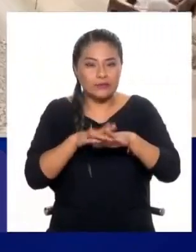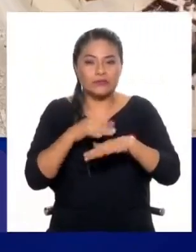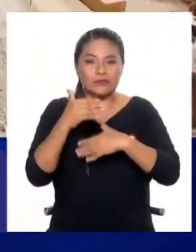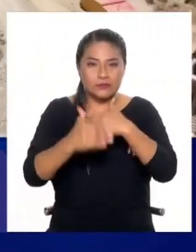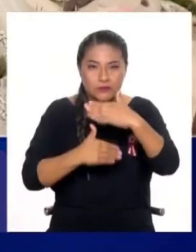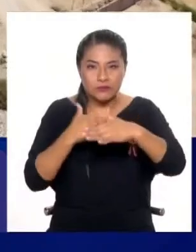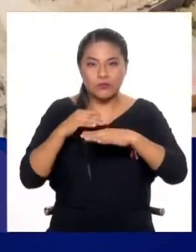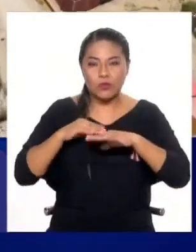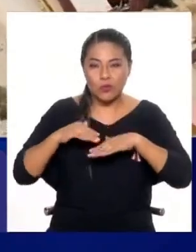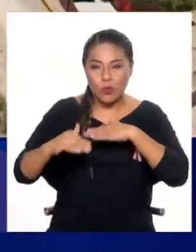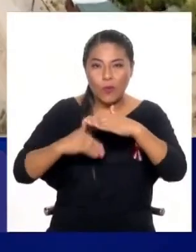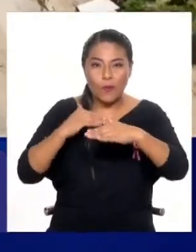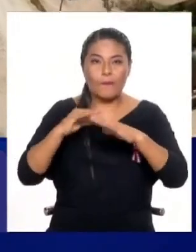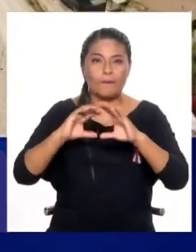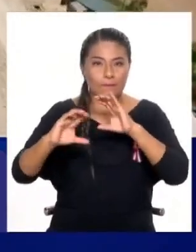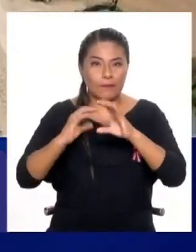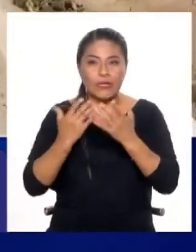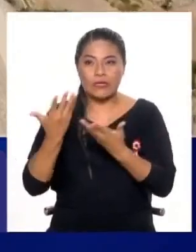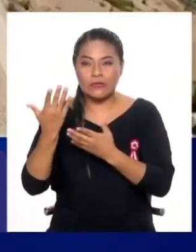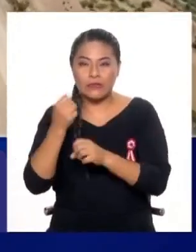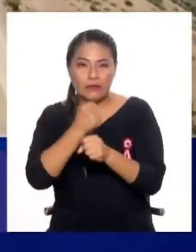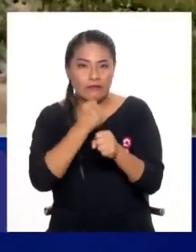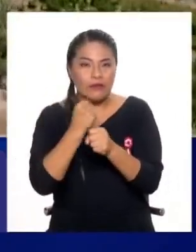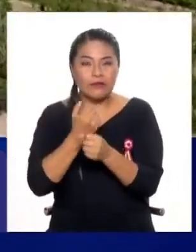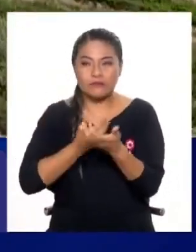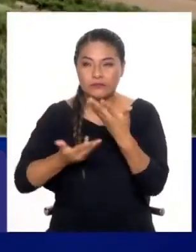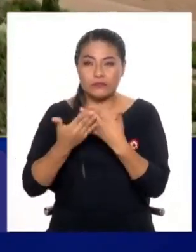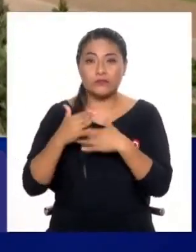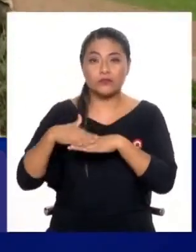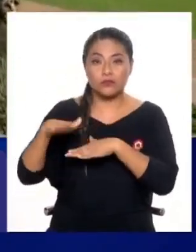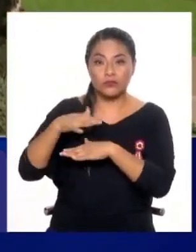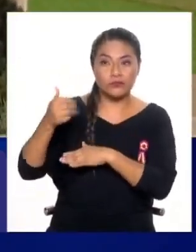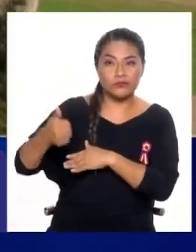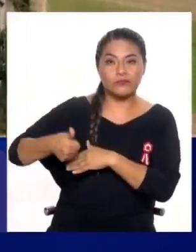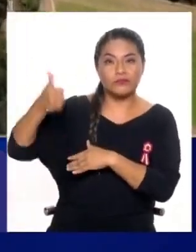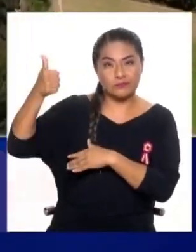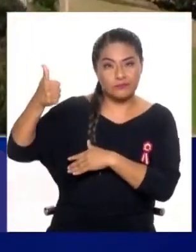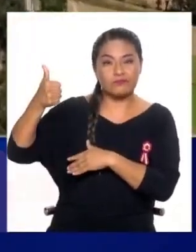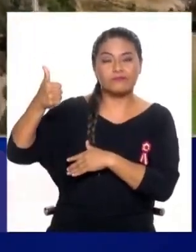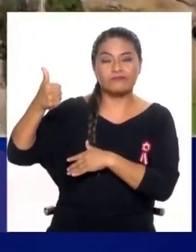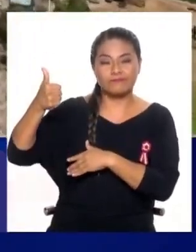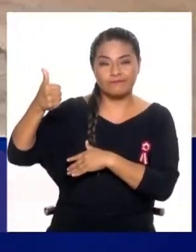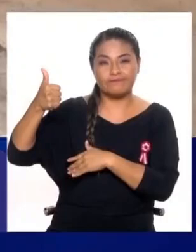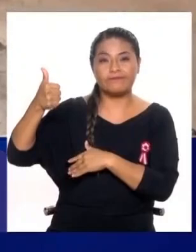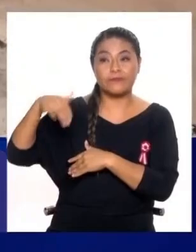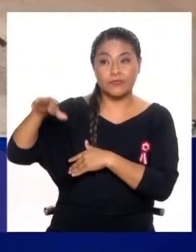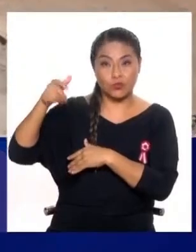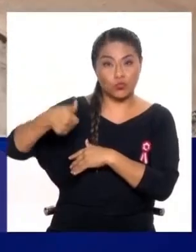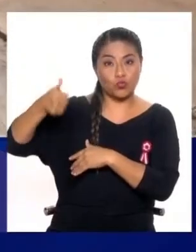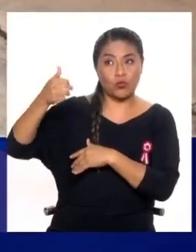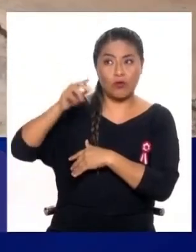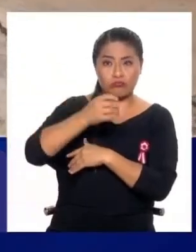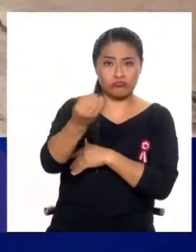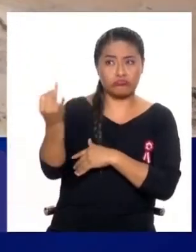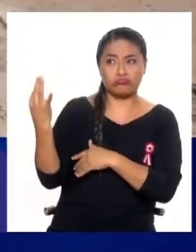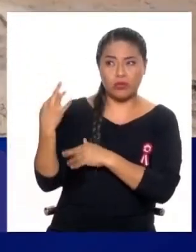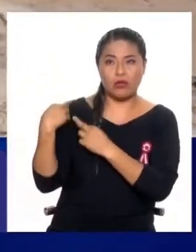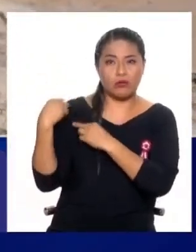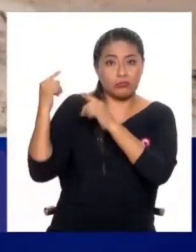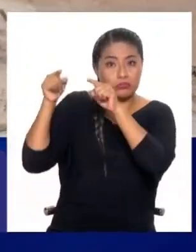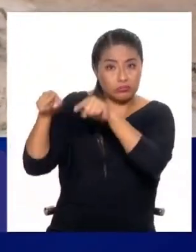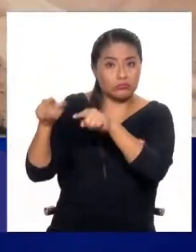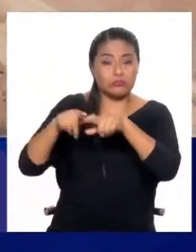definitivamente hay que trabajar y las autoridades locales son las responsables de gestionar su